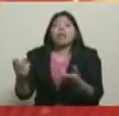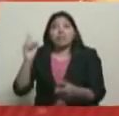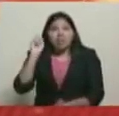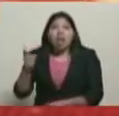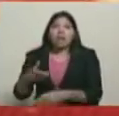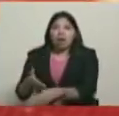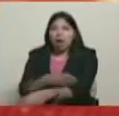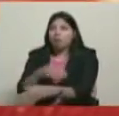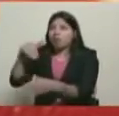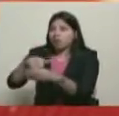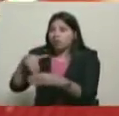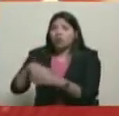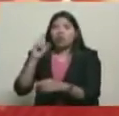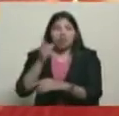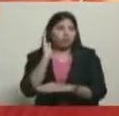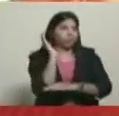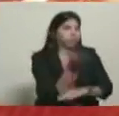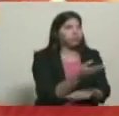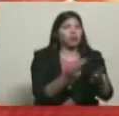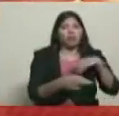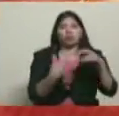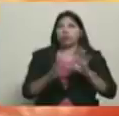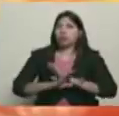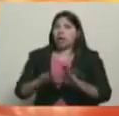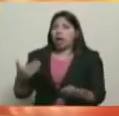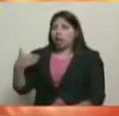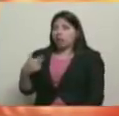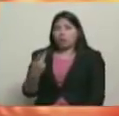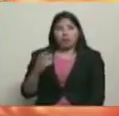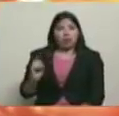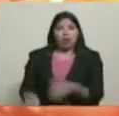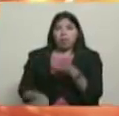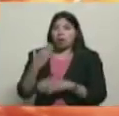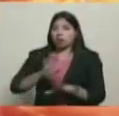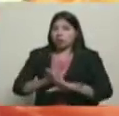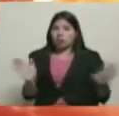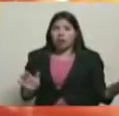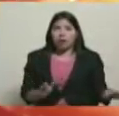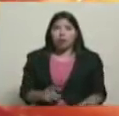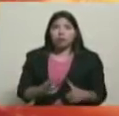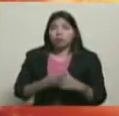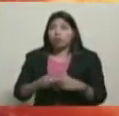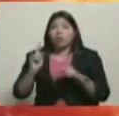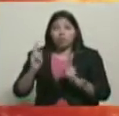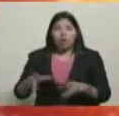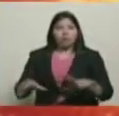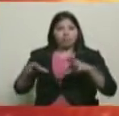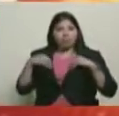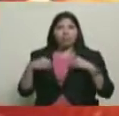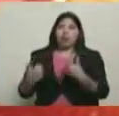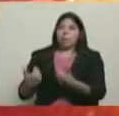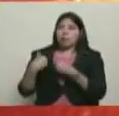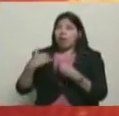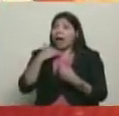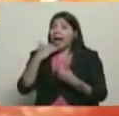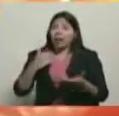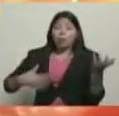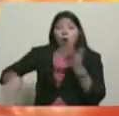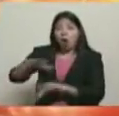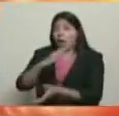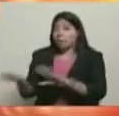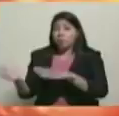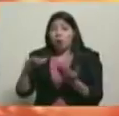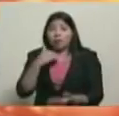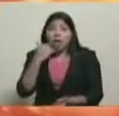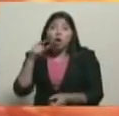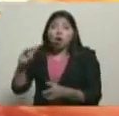Revolución, no pudieron el 20 de mayo, por eso el desespero. Ahora, aquí tienen que asumir, repito, la responsabilidad. Deben asumir la